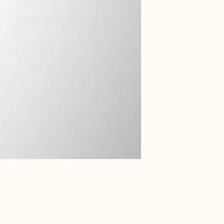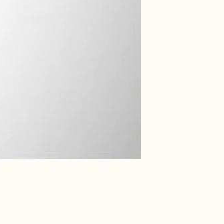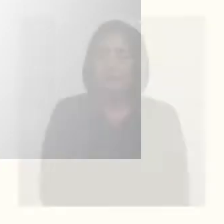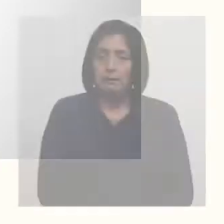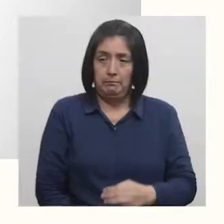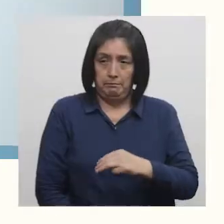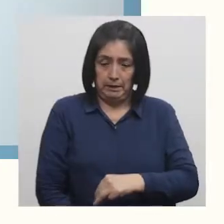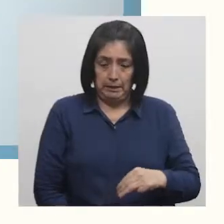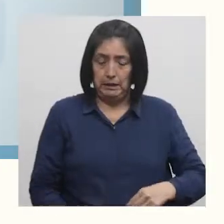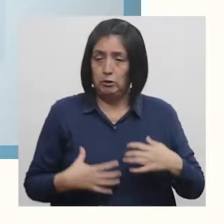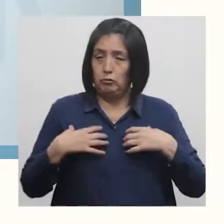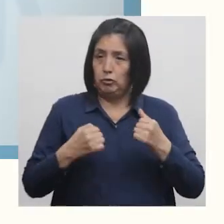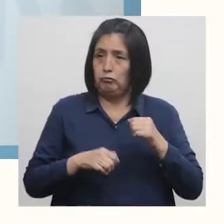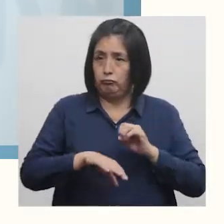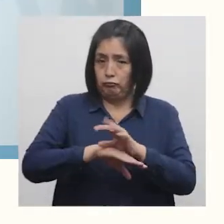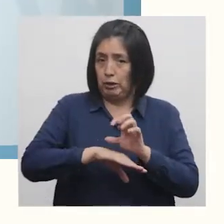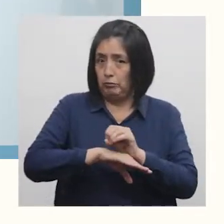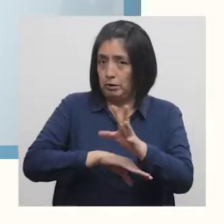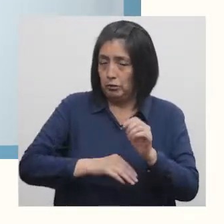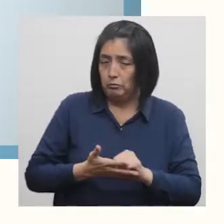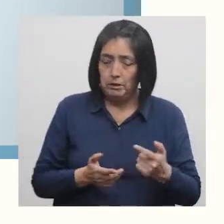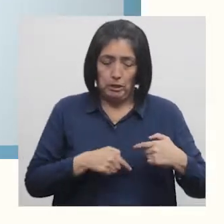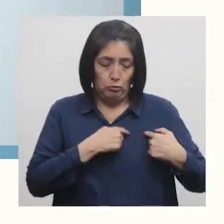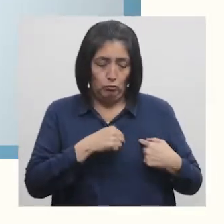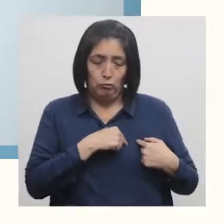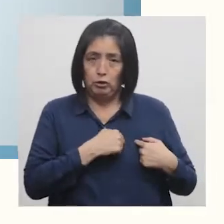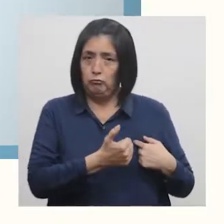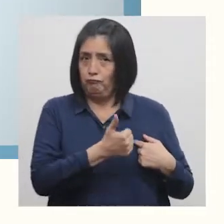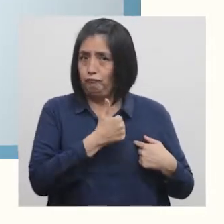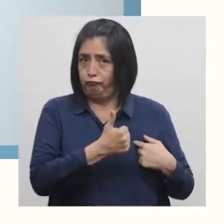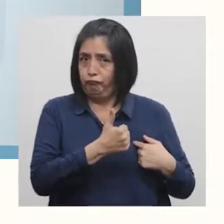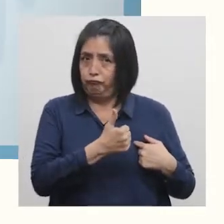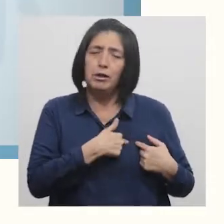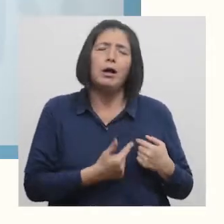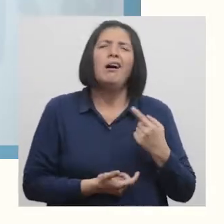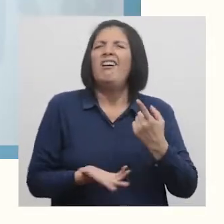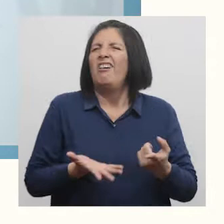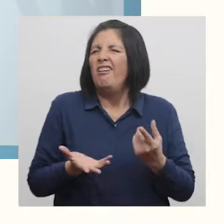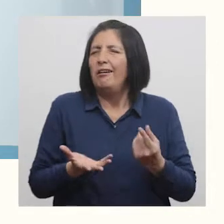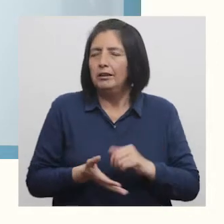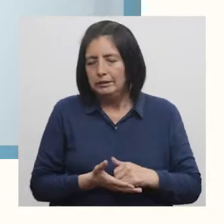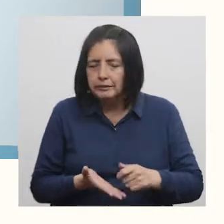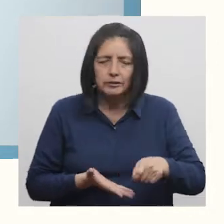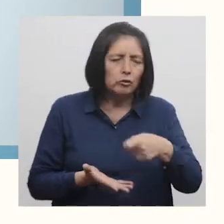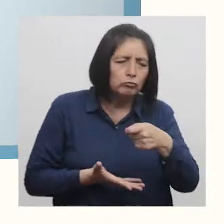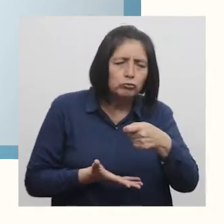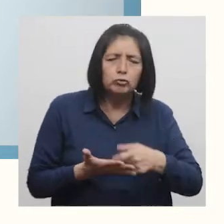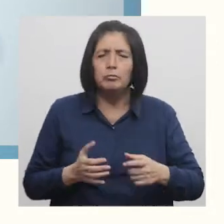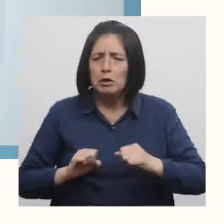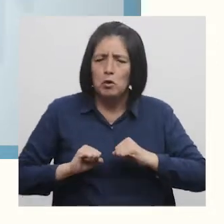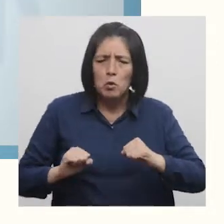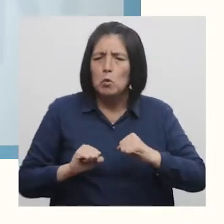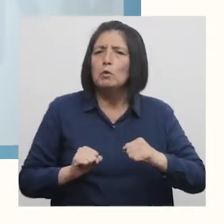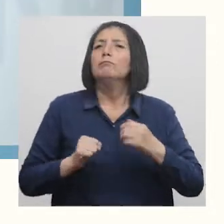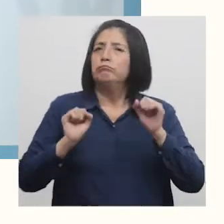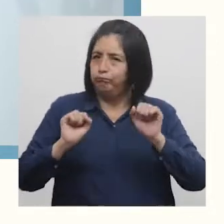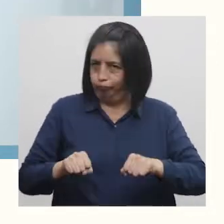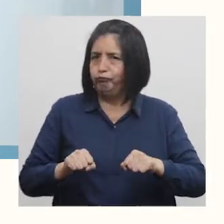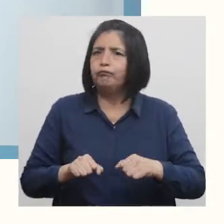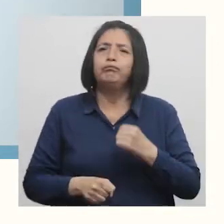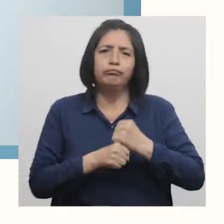MinSA presenta Recomendaciones para un corazón saludable Los hábitos de consumo y actividad física influyen en el